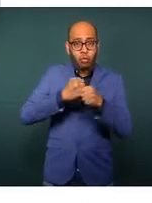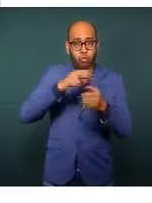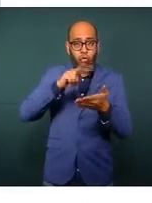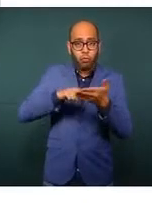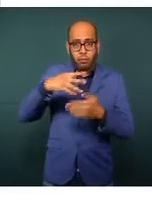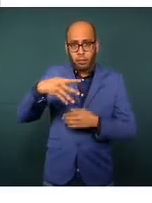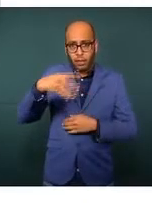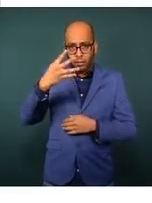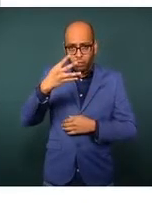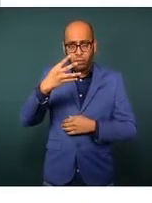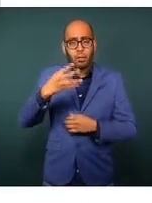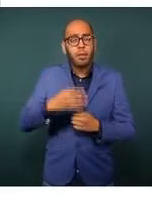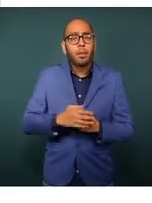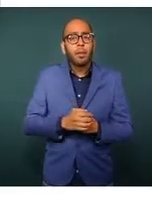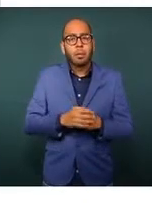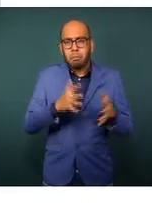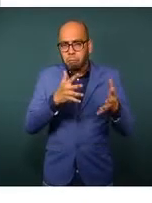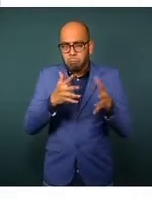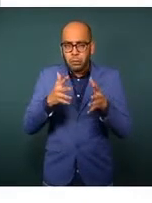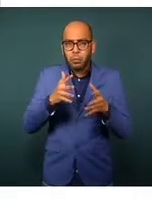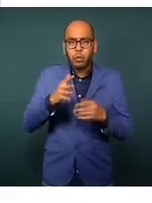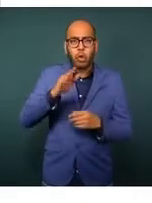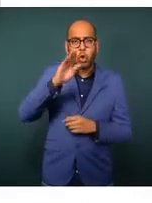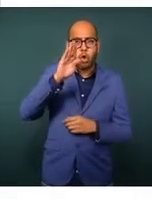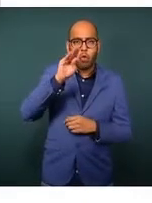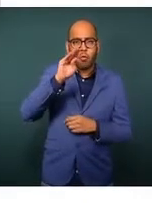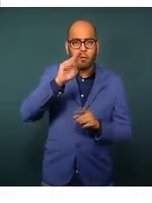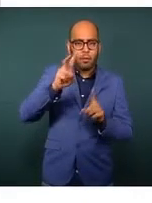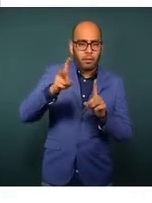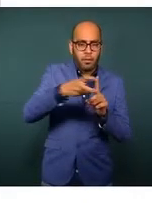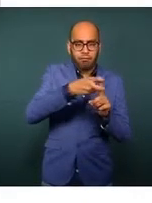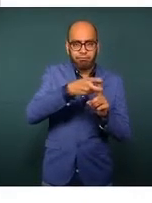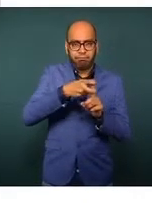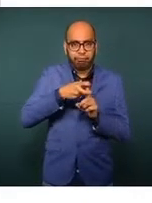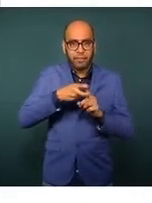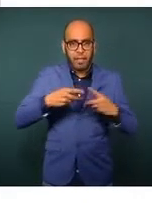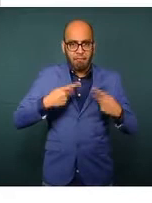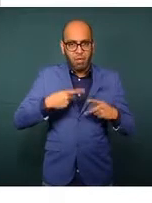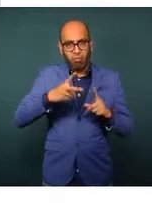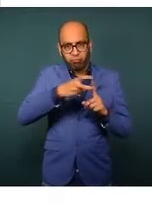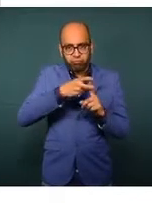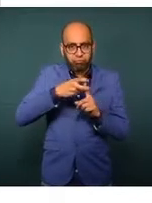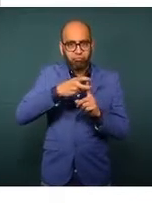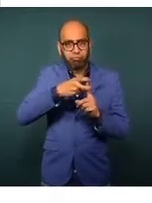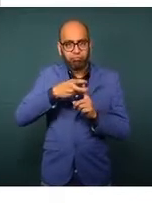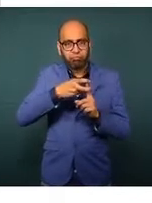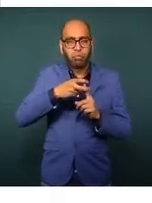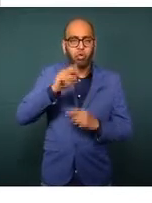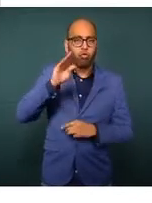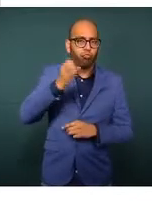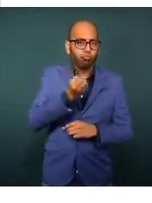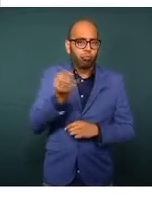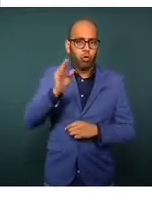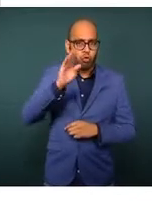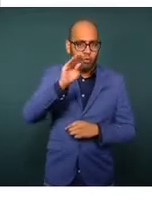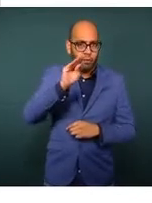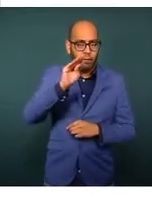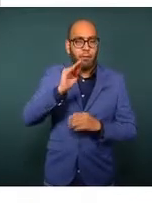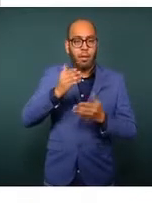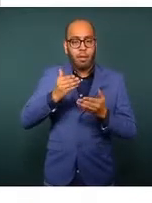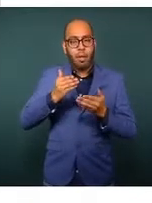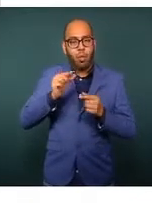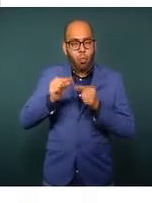alrededor de 90 secuestros, que esto ha ido a la baja,